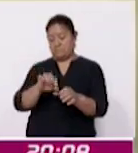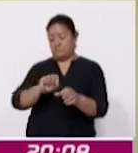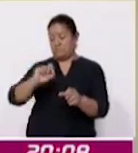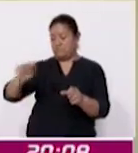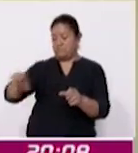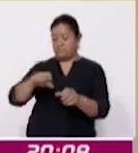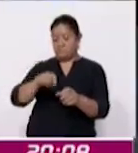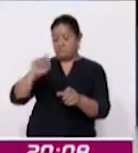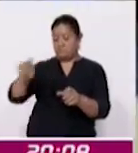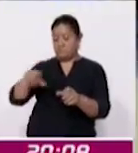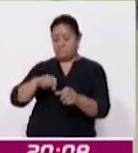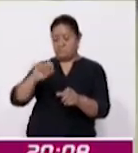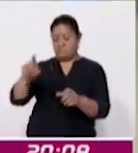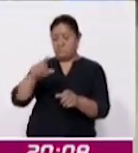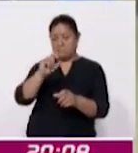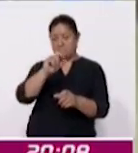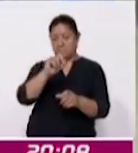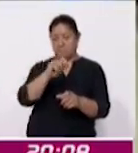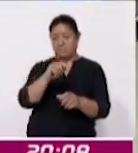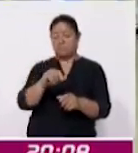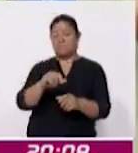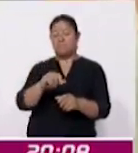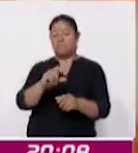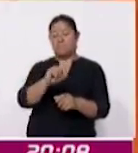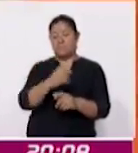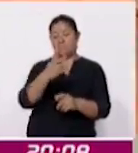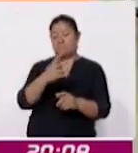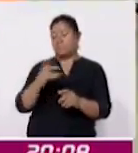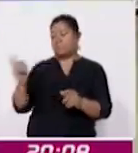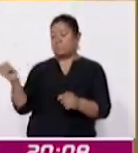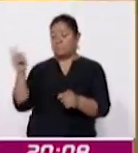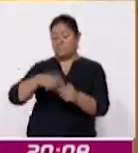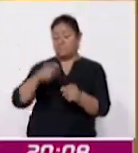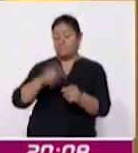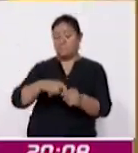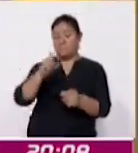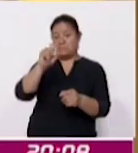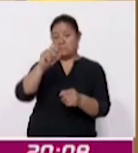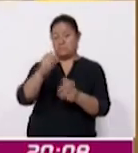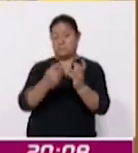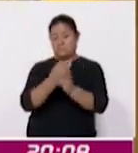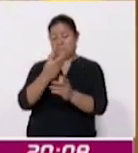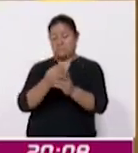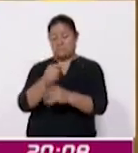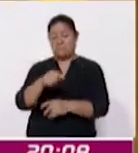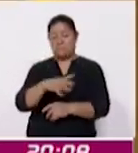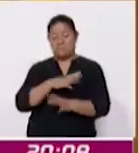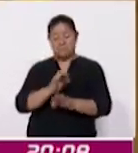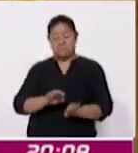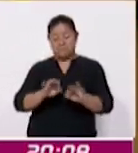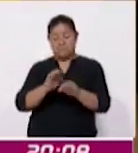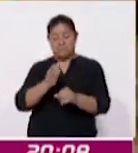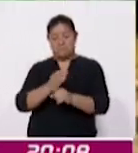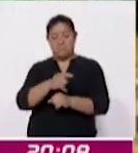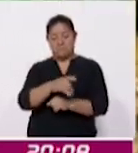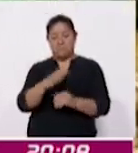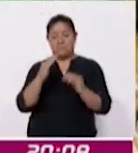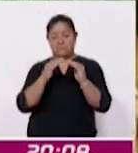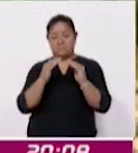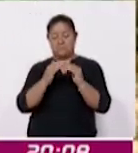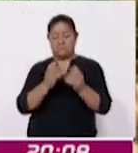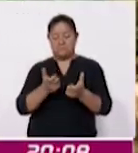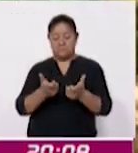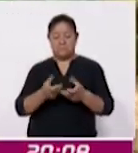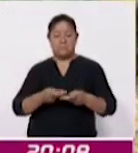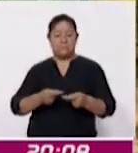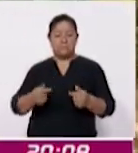genéricos, así como la fusión de 20 genéricos que habían perdido relevancia en el gasto de los hogares, lo que permitirá reflejar con